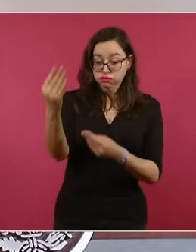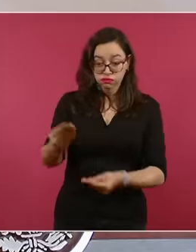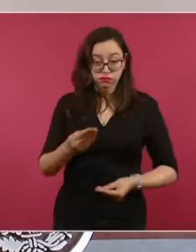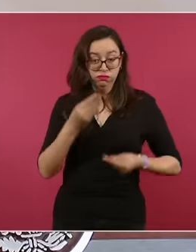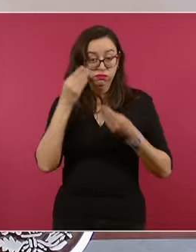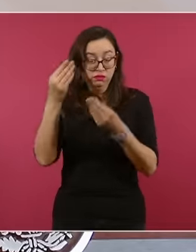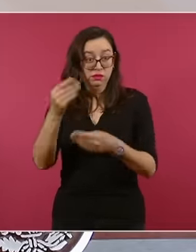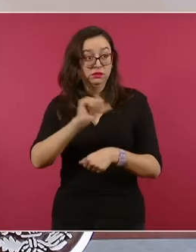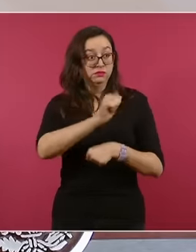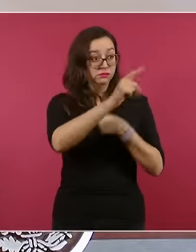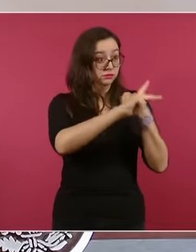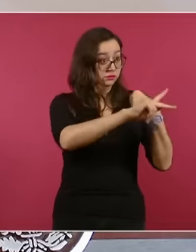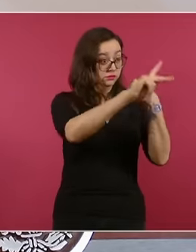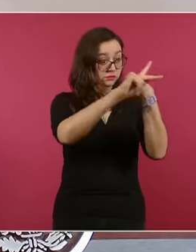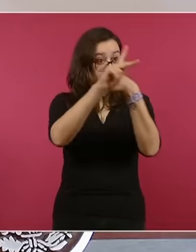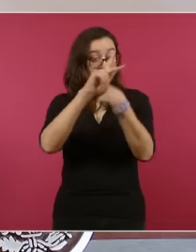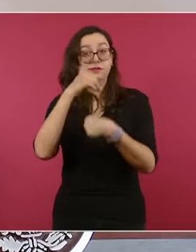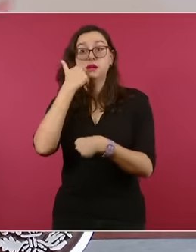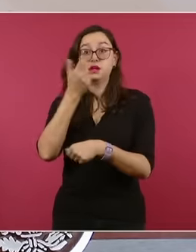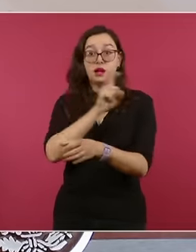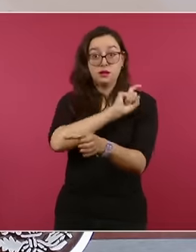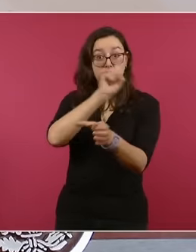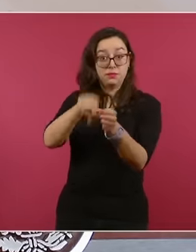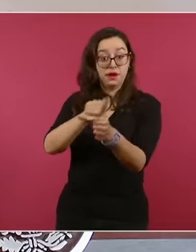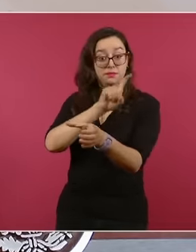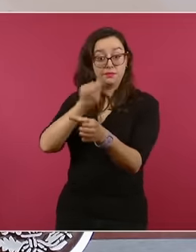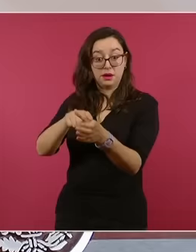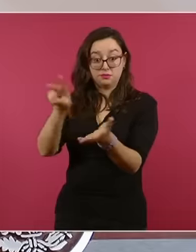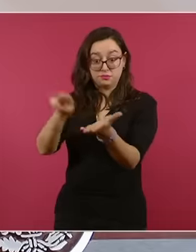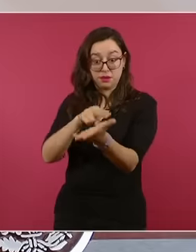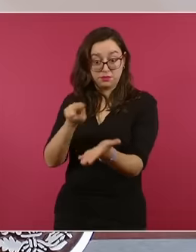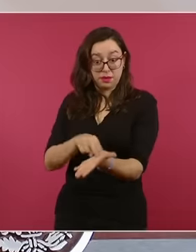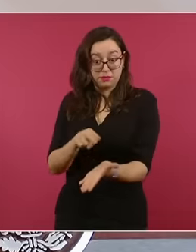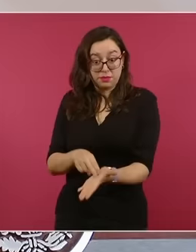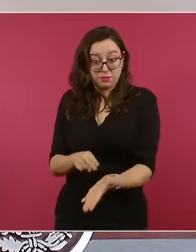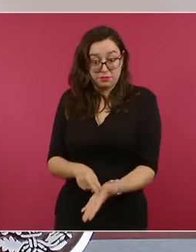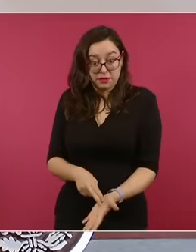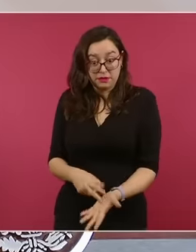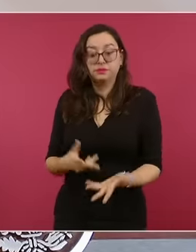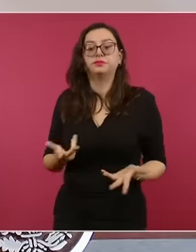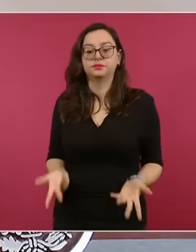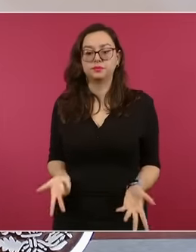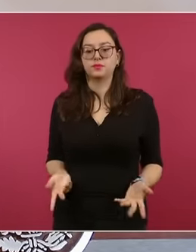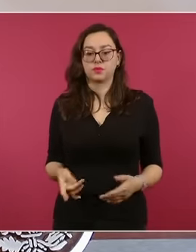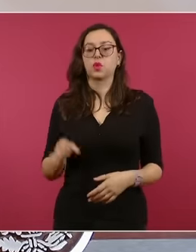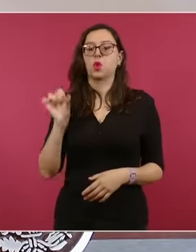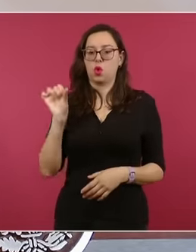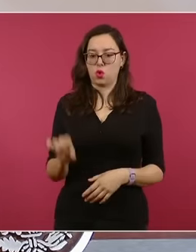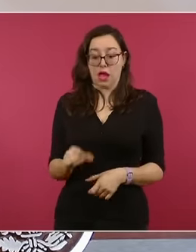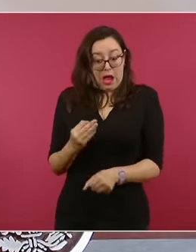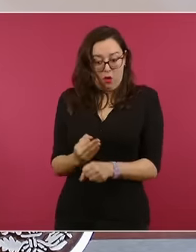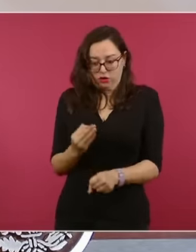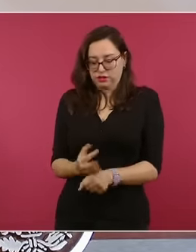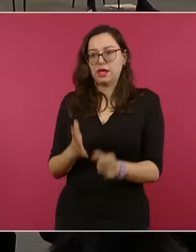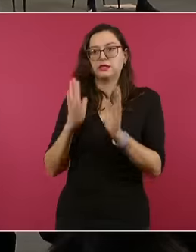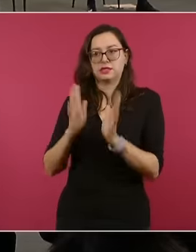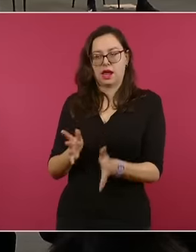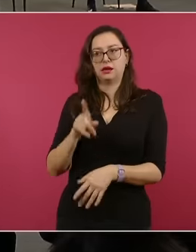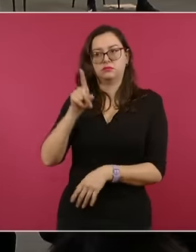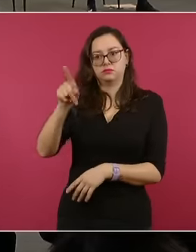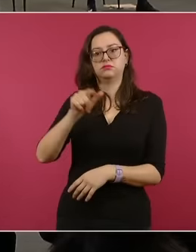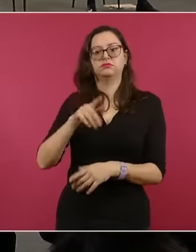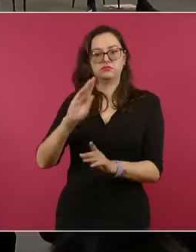Internacional de Justicia. En este momento, por los horarios, tenemos una cita en la Corte donde ya se está presentando esta